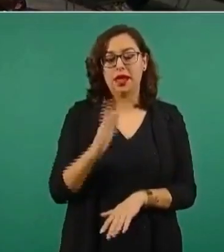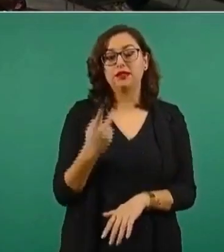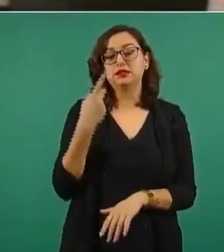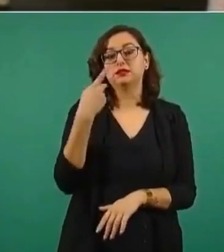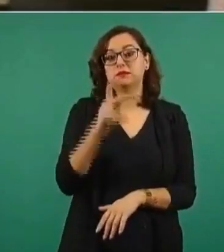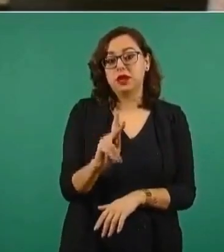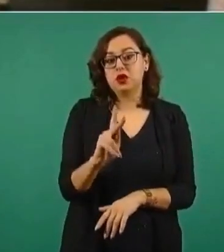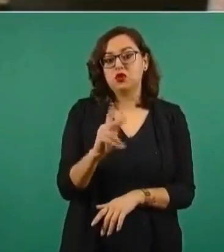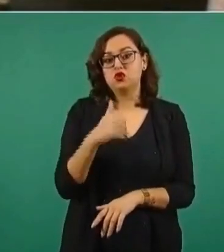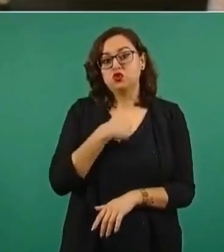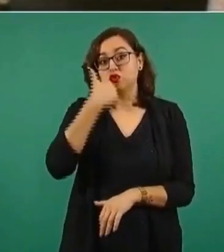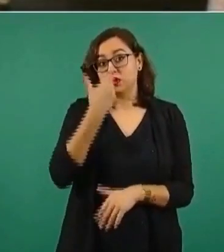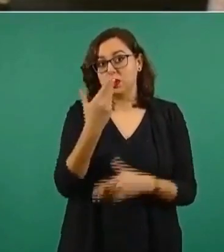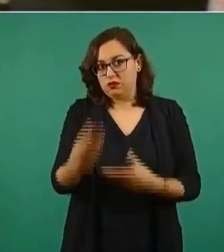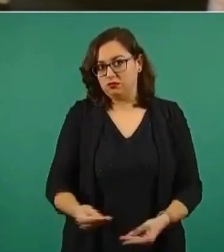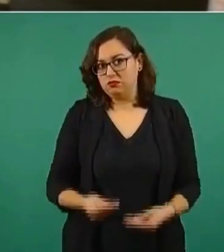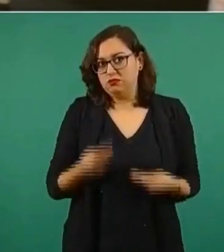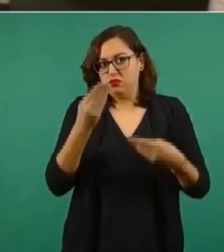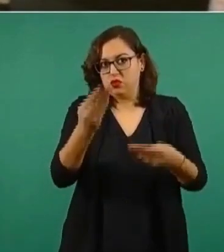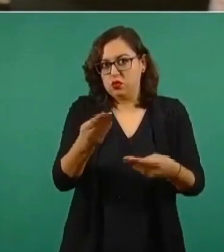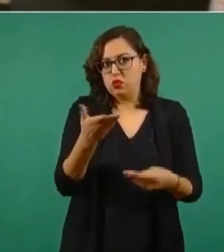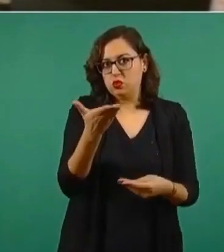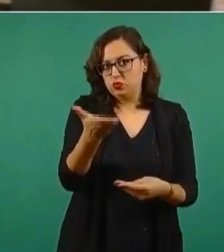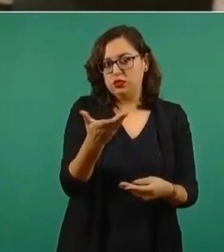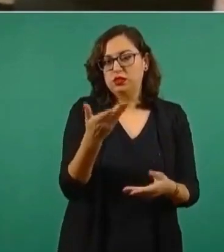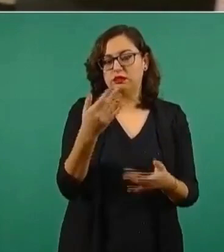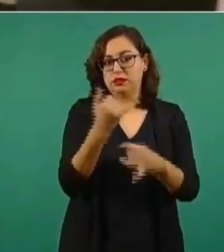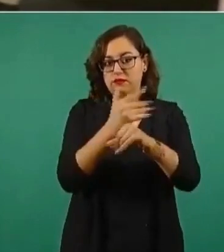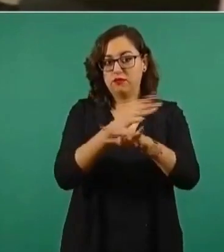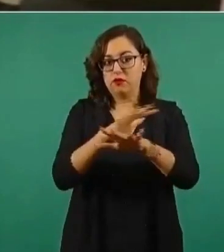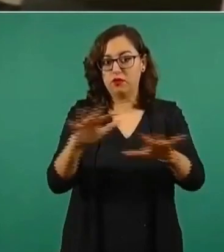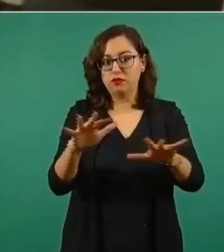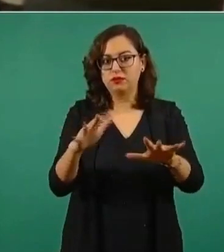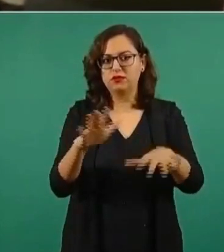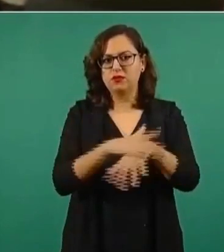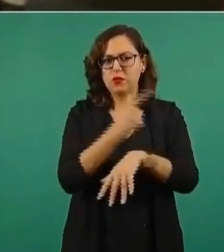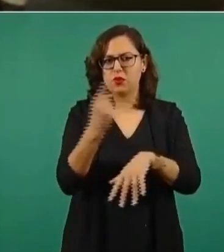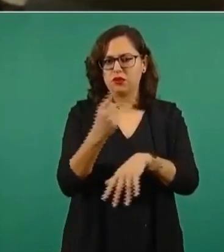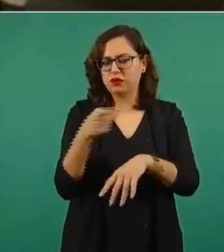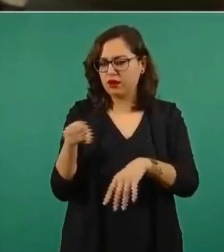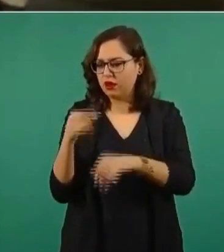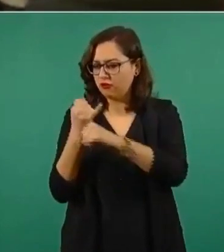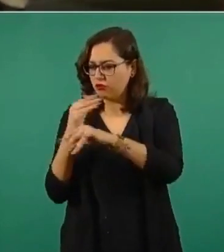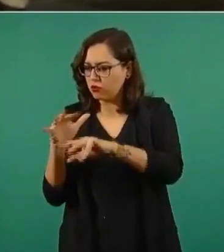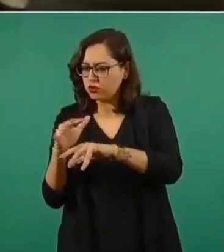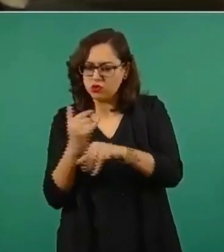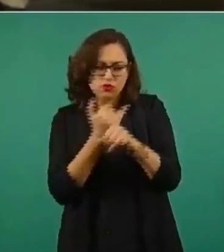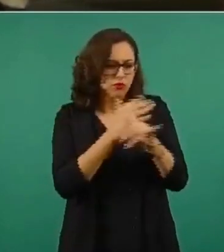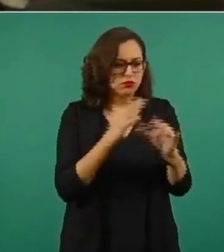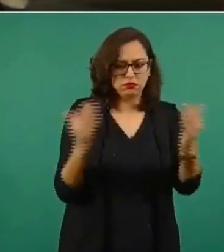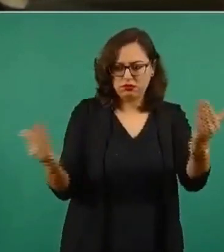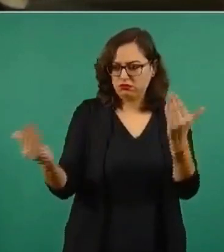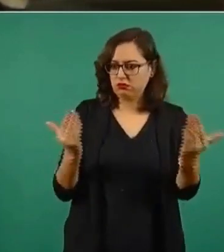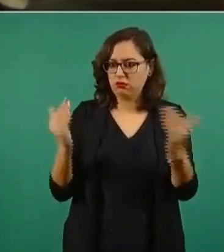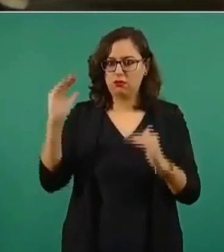información porque las cifras es descomunal la diferencia de un dato con otro.